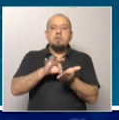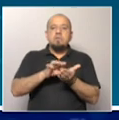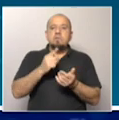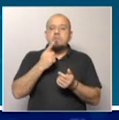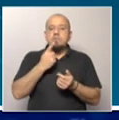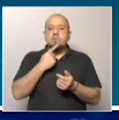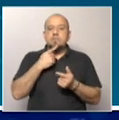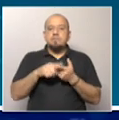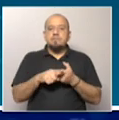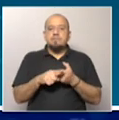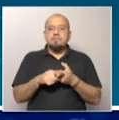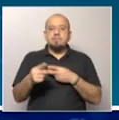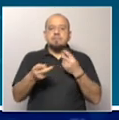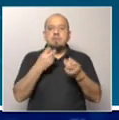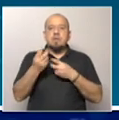coordinación, ¿no?